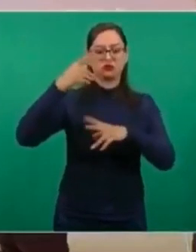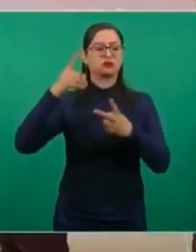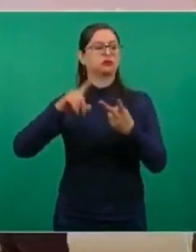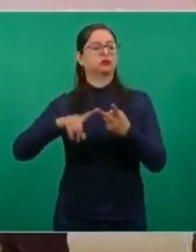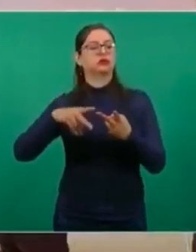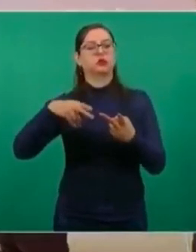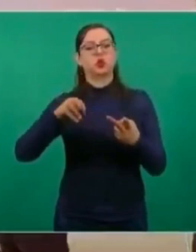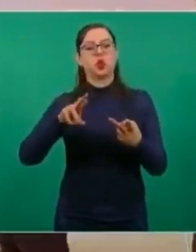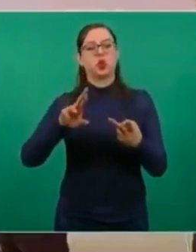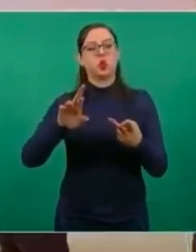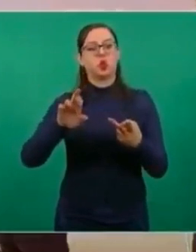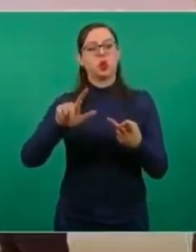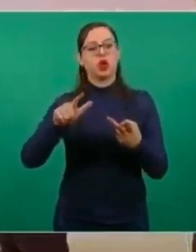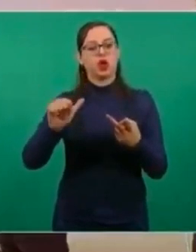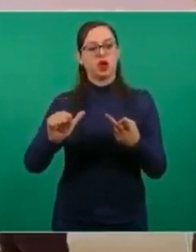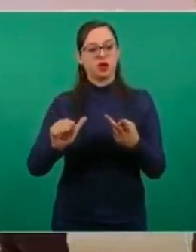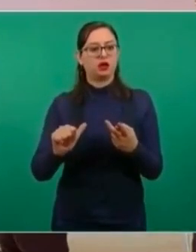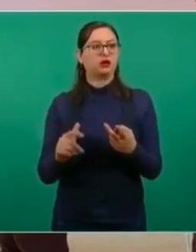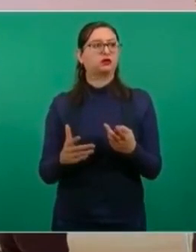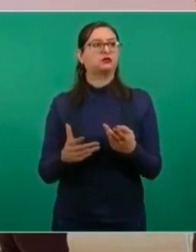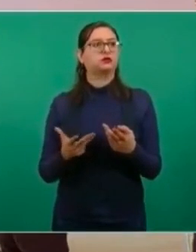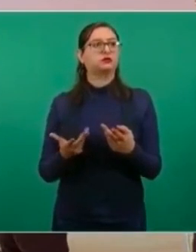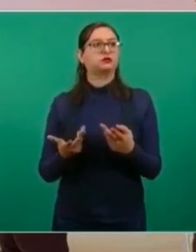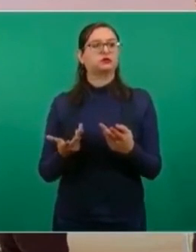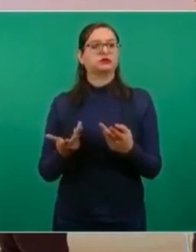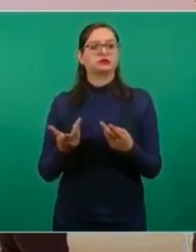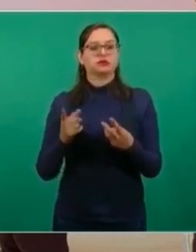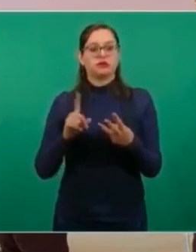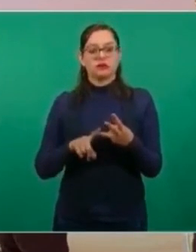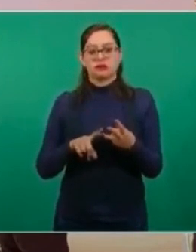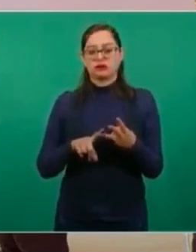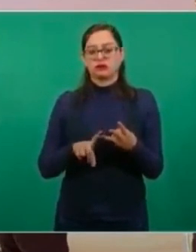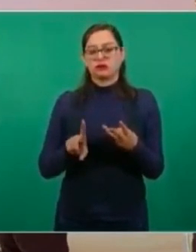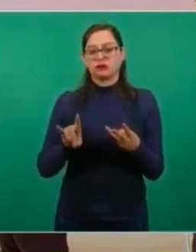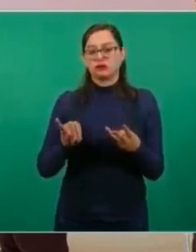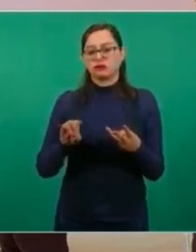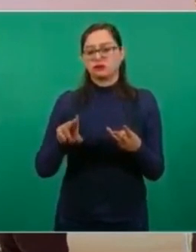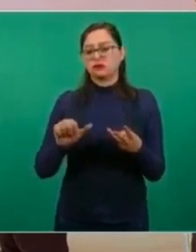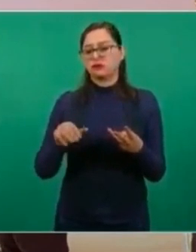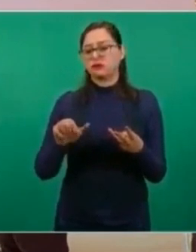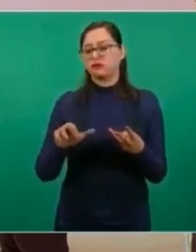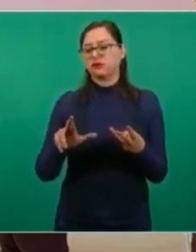como Noruega, como Dinamarca,